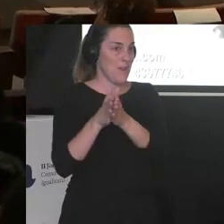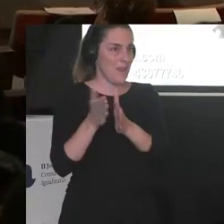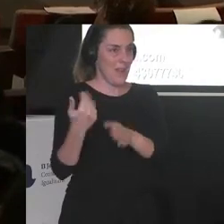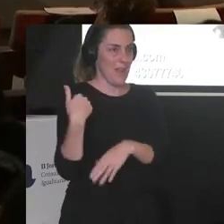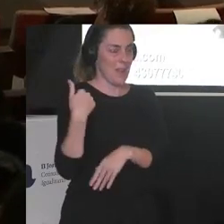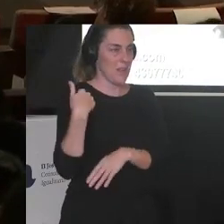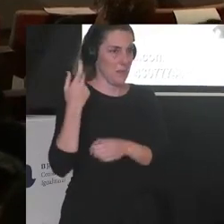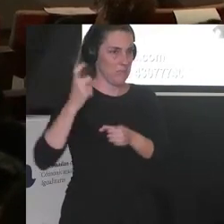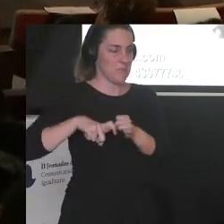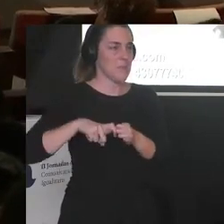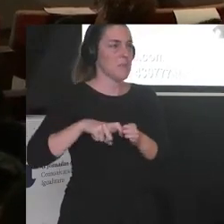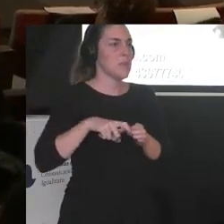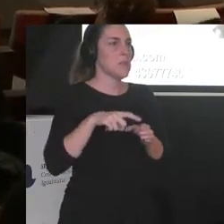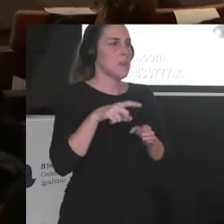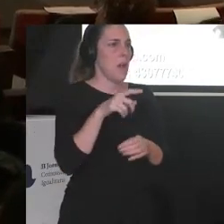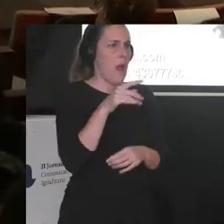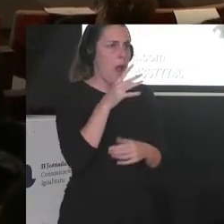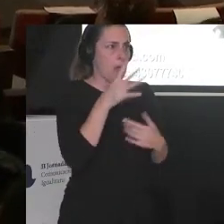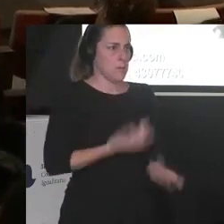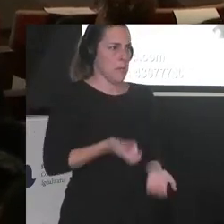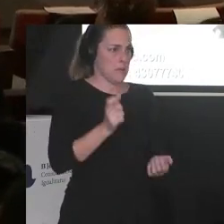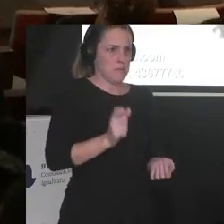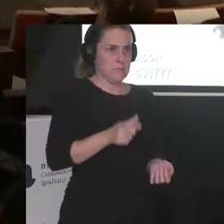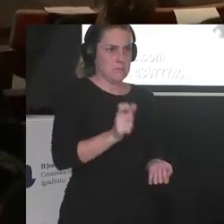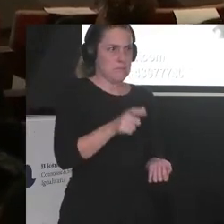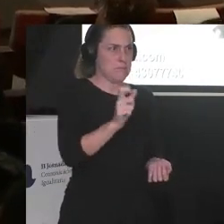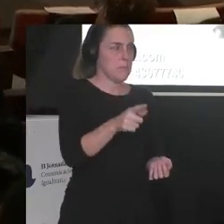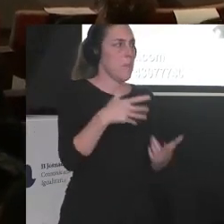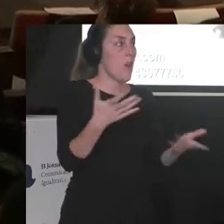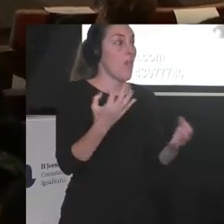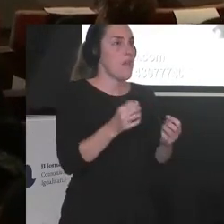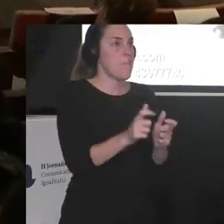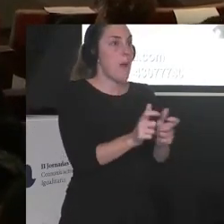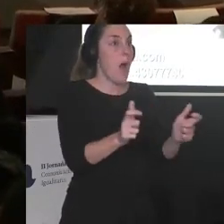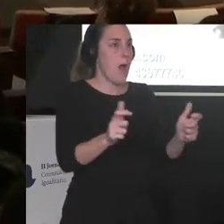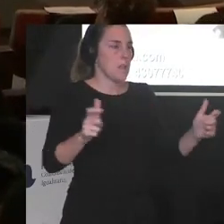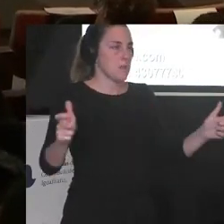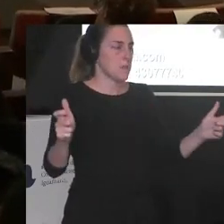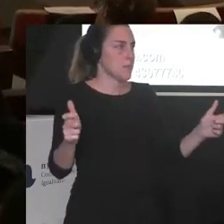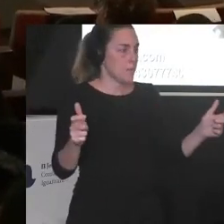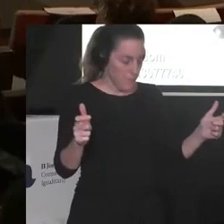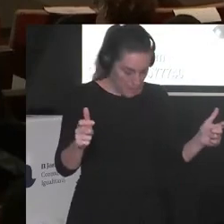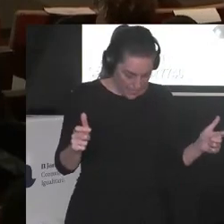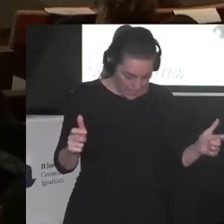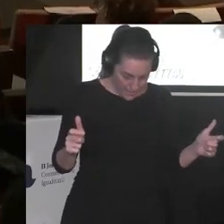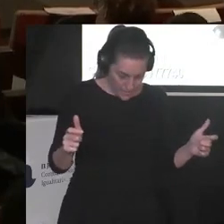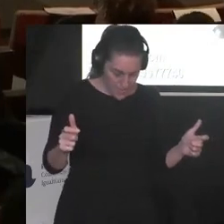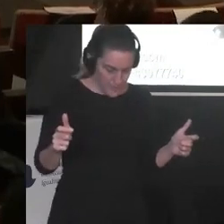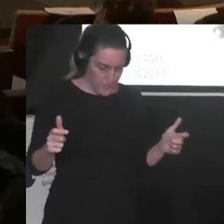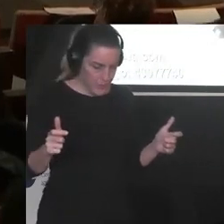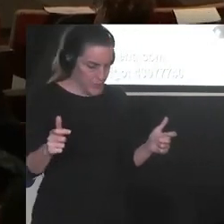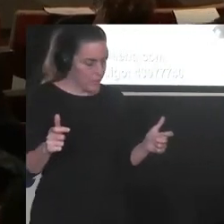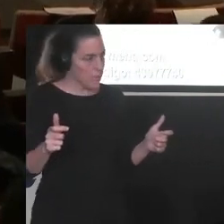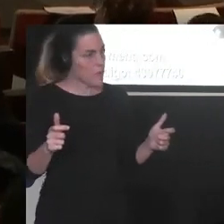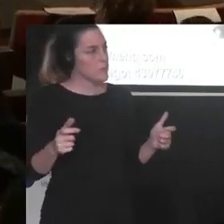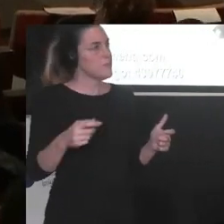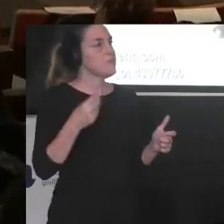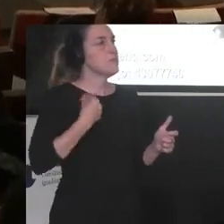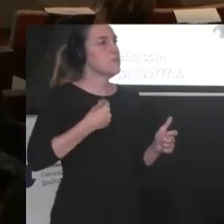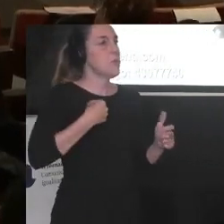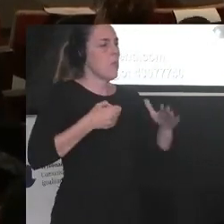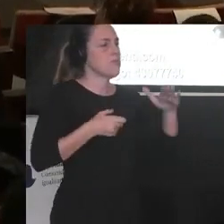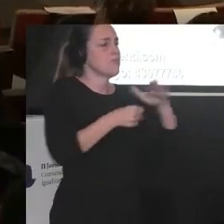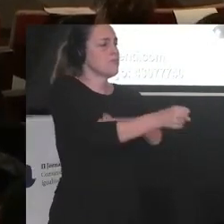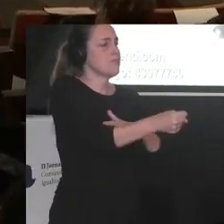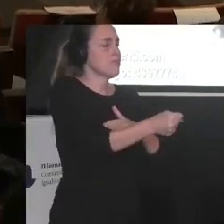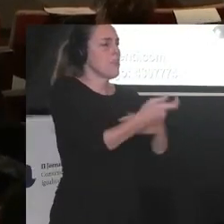sea esto abunda últimamente ¿no? como pero debería haber mucho más o sea dado que eso de insertarse en el mercado